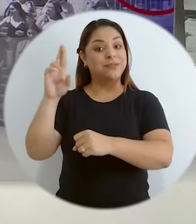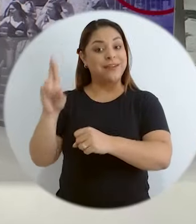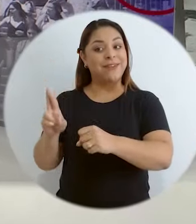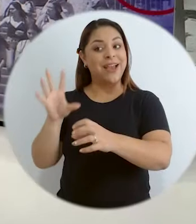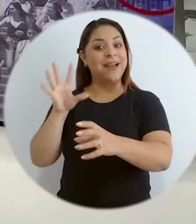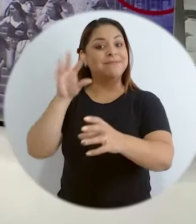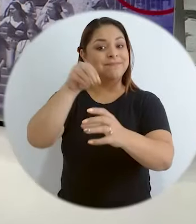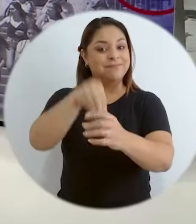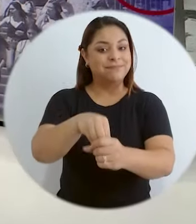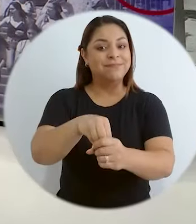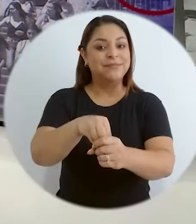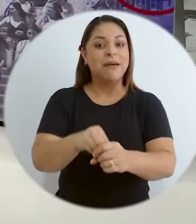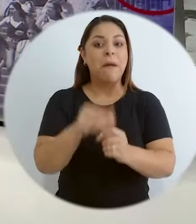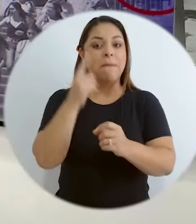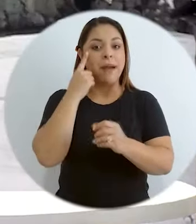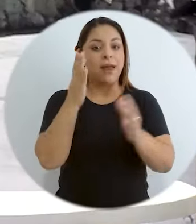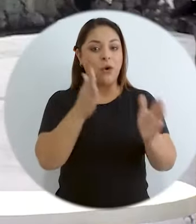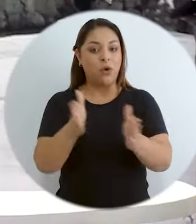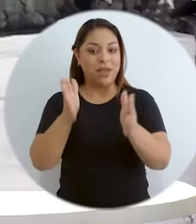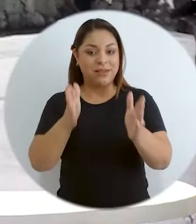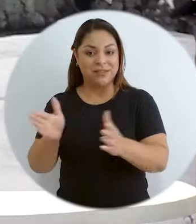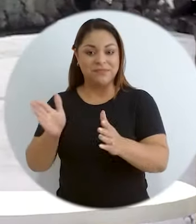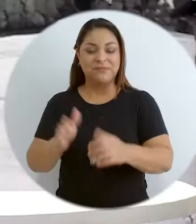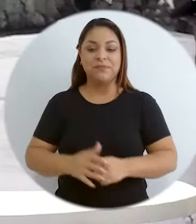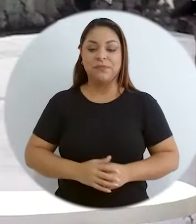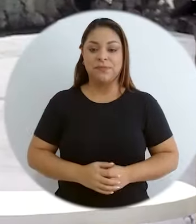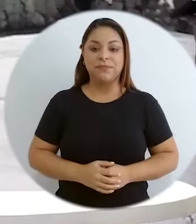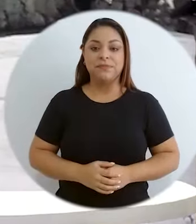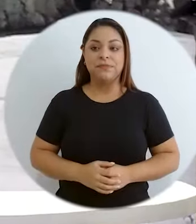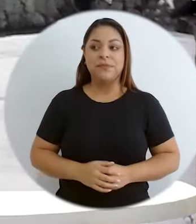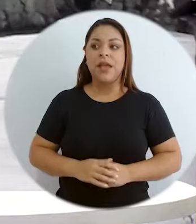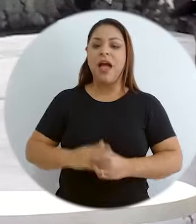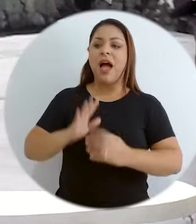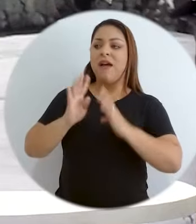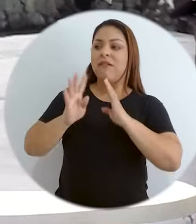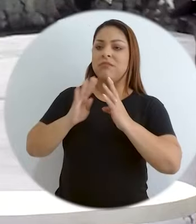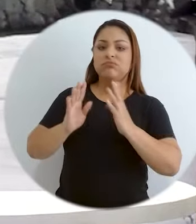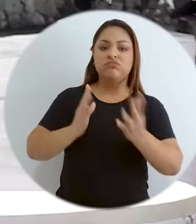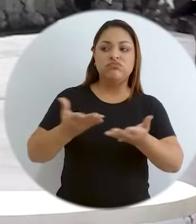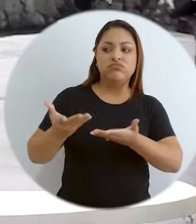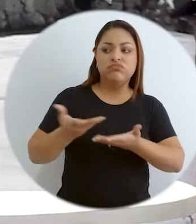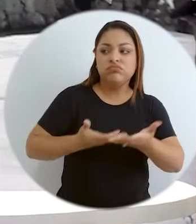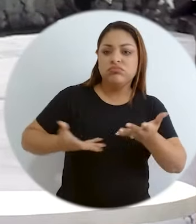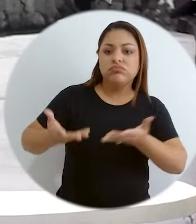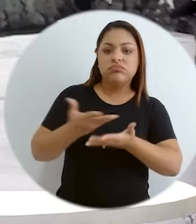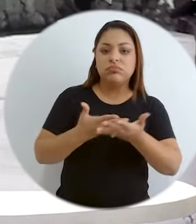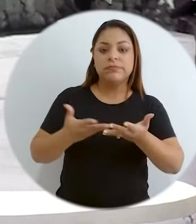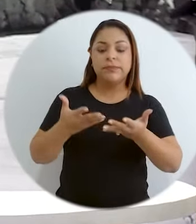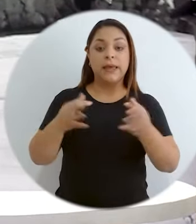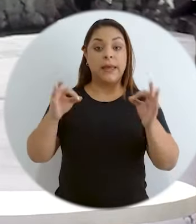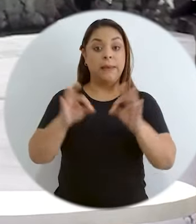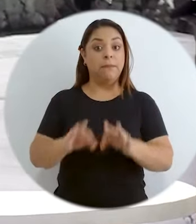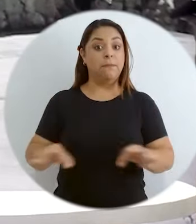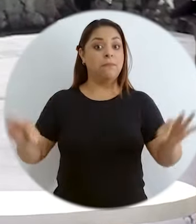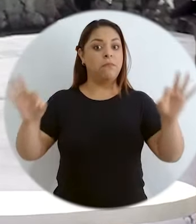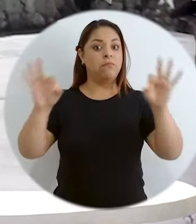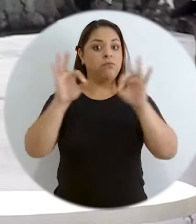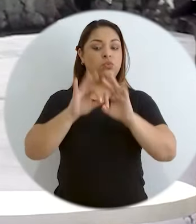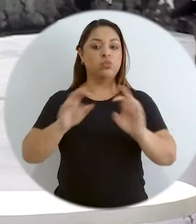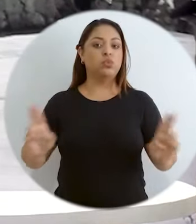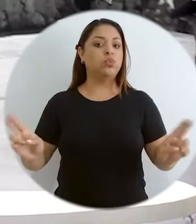Rica juega un papel predeterminante en la organización. Conversábamos sobre los principales problemas